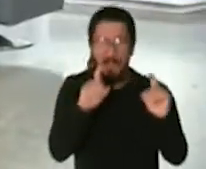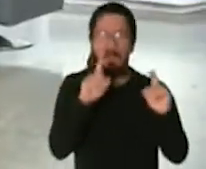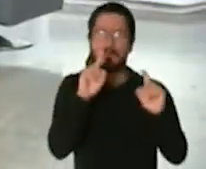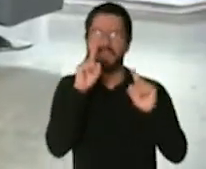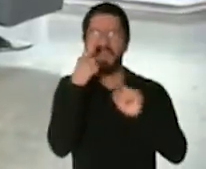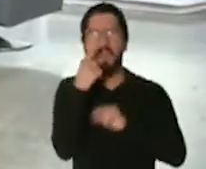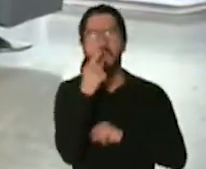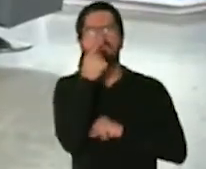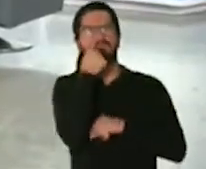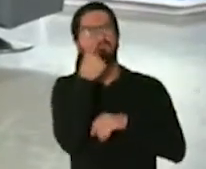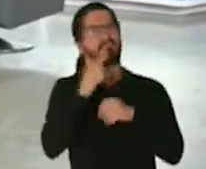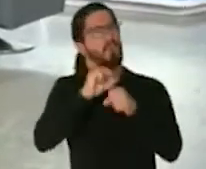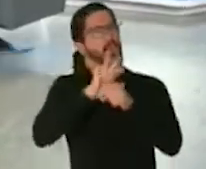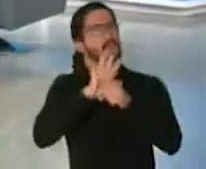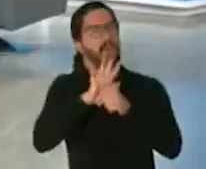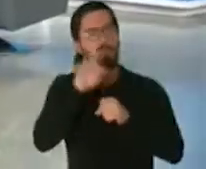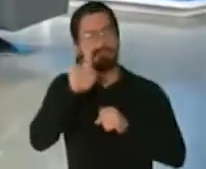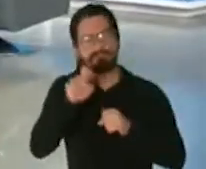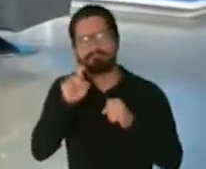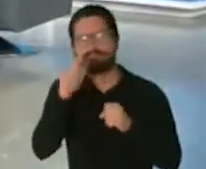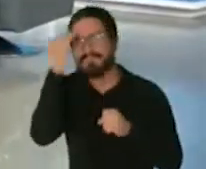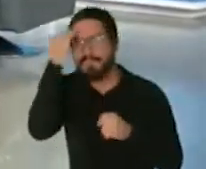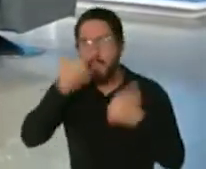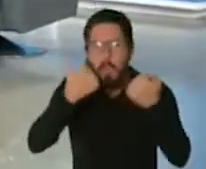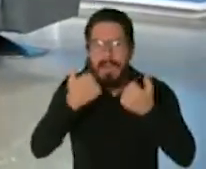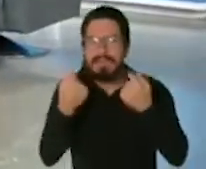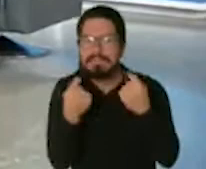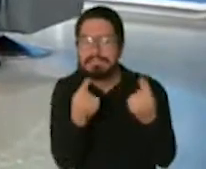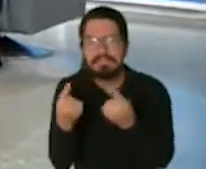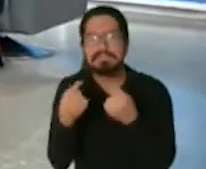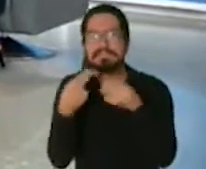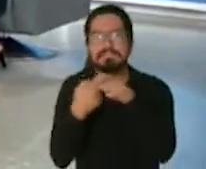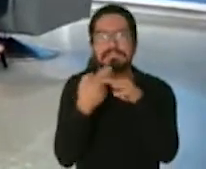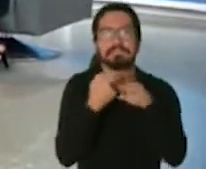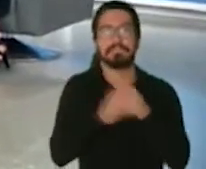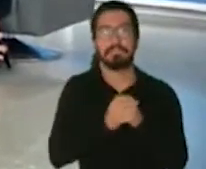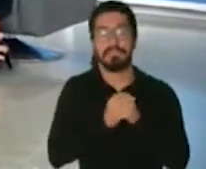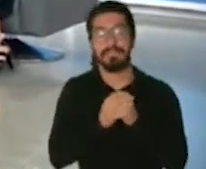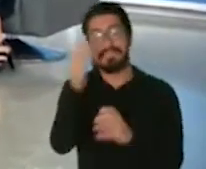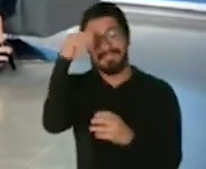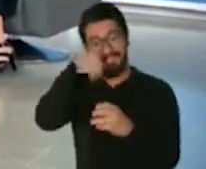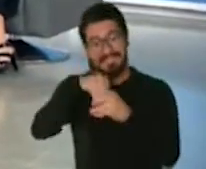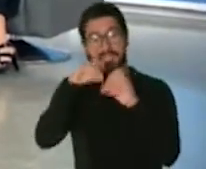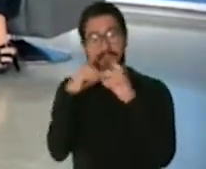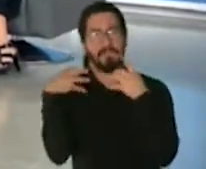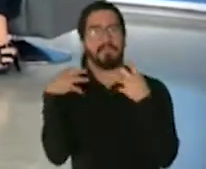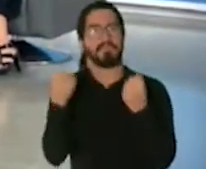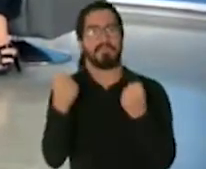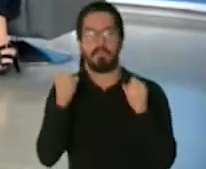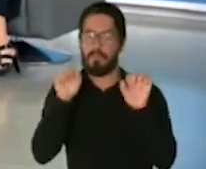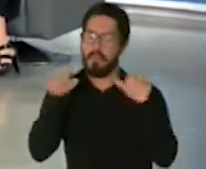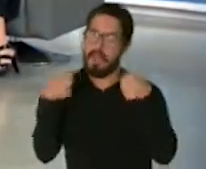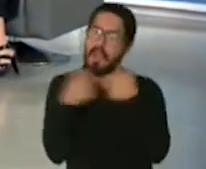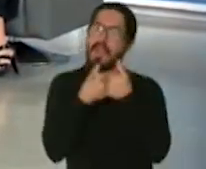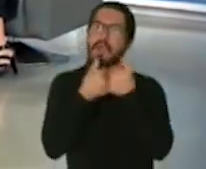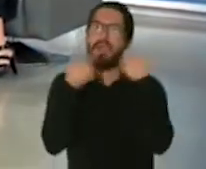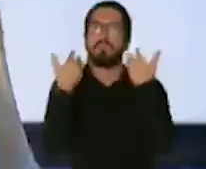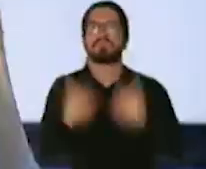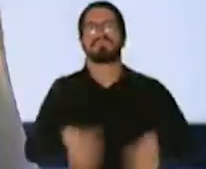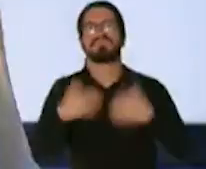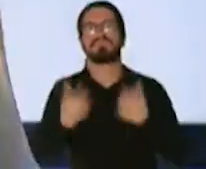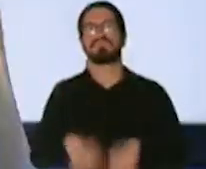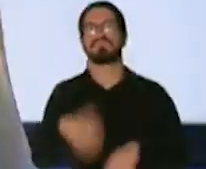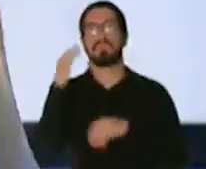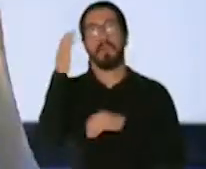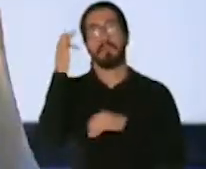utilizar hay unos recursos extraordinarios en el departamento de salud o sea yo me he quedado bien sorprendido porque la cantidad de gente que lleva muchos